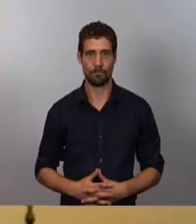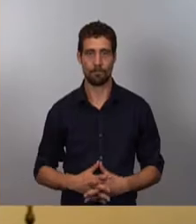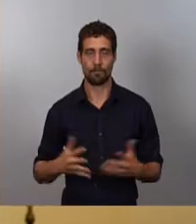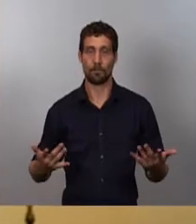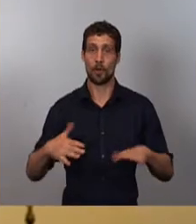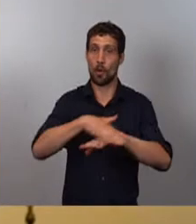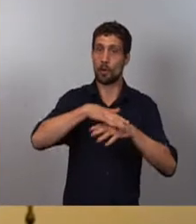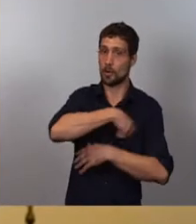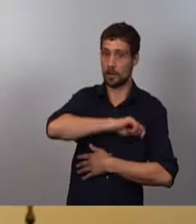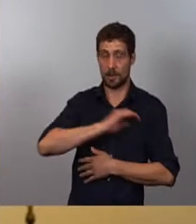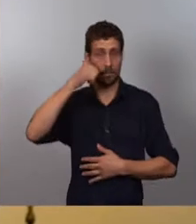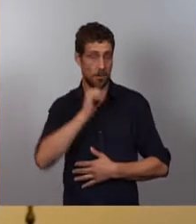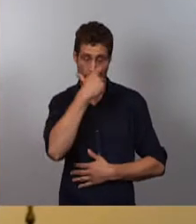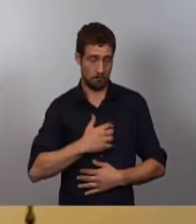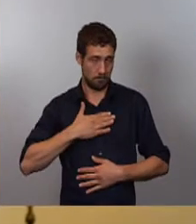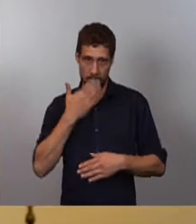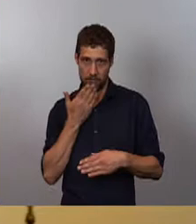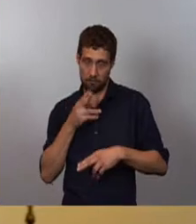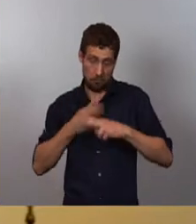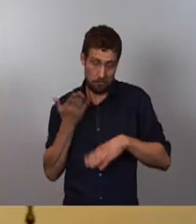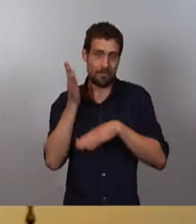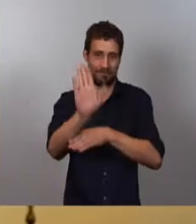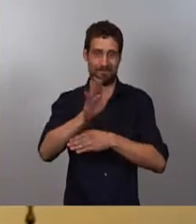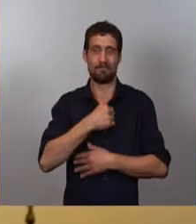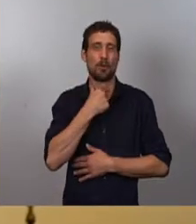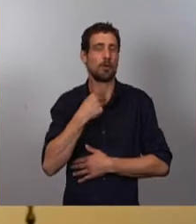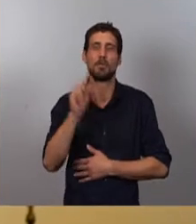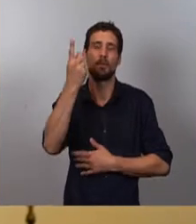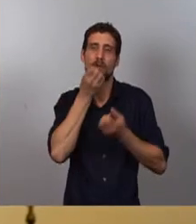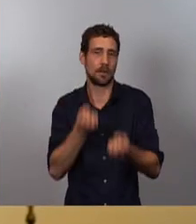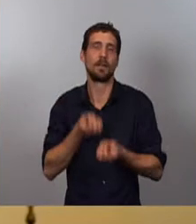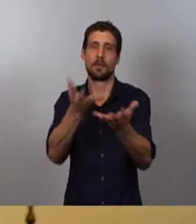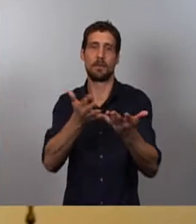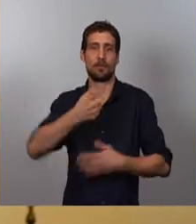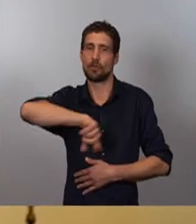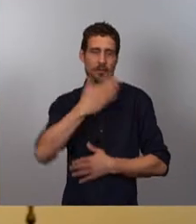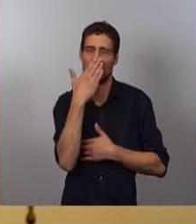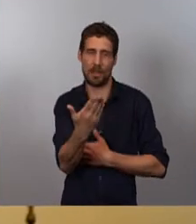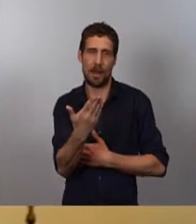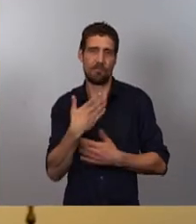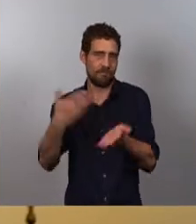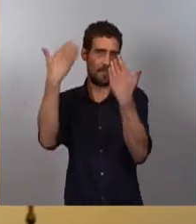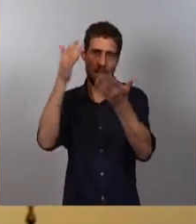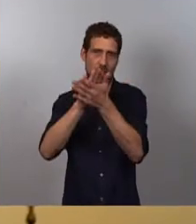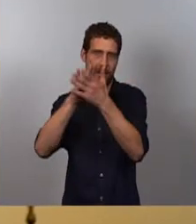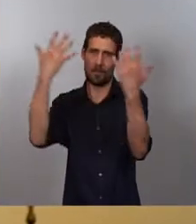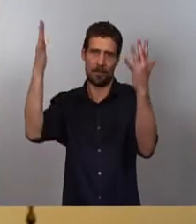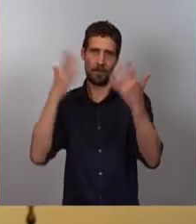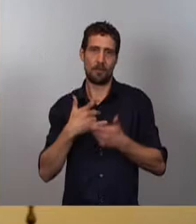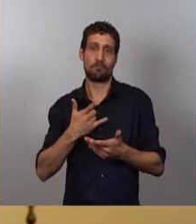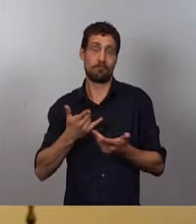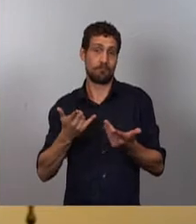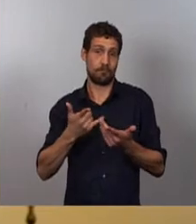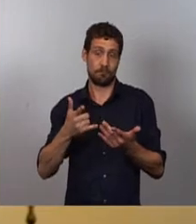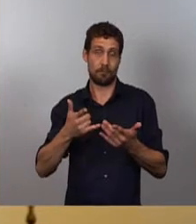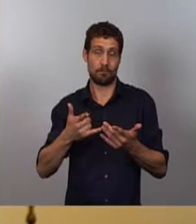En nombre del Gobierno de España y en el mío propio, me gustaría en primer lugar transmitir nuestra más sincera felicitación a la Confederación Plena